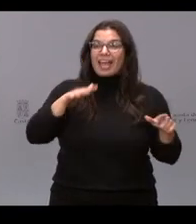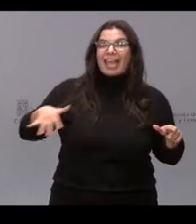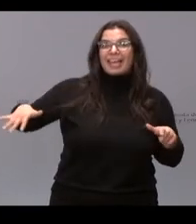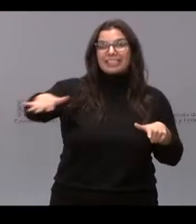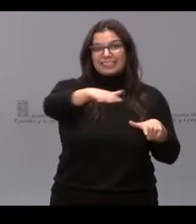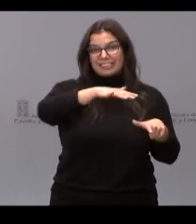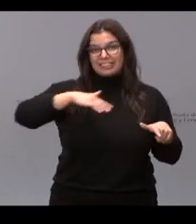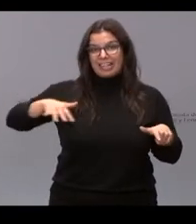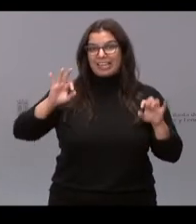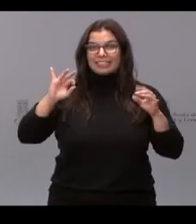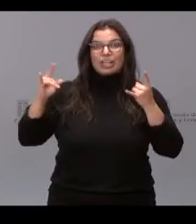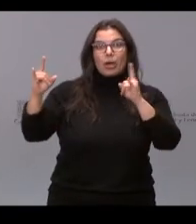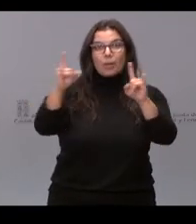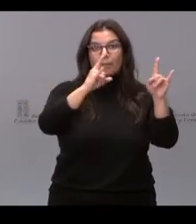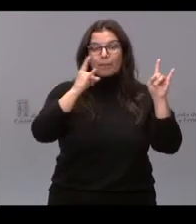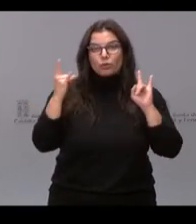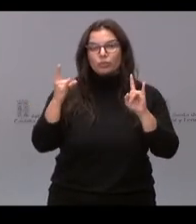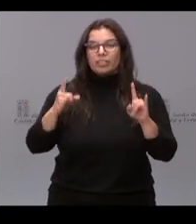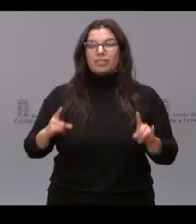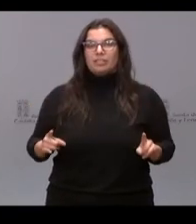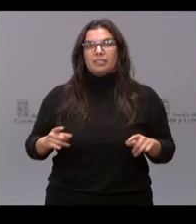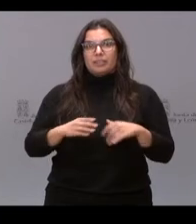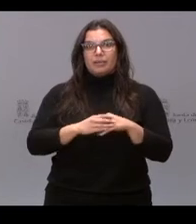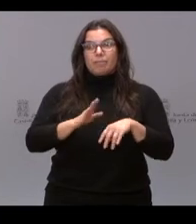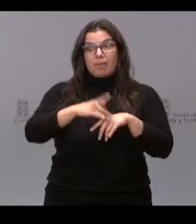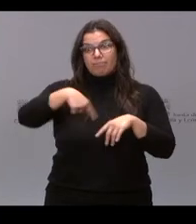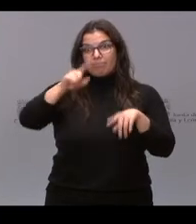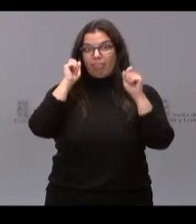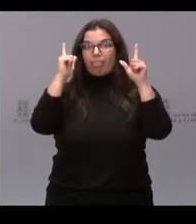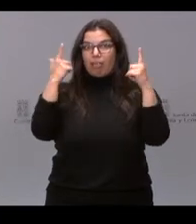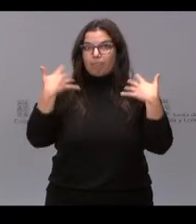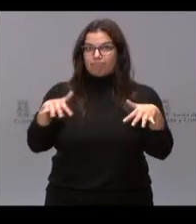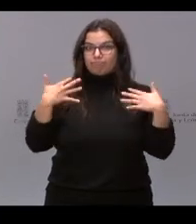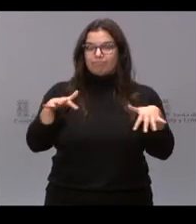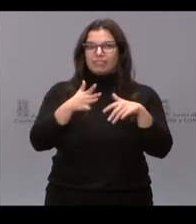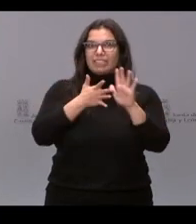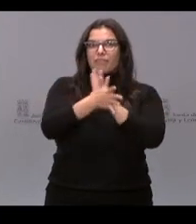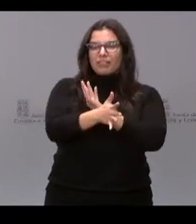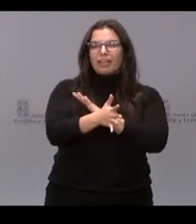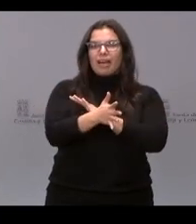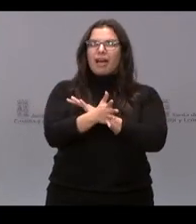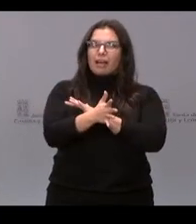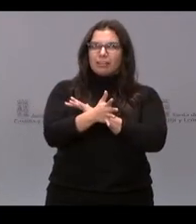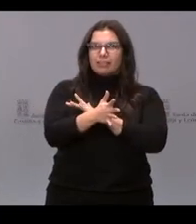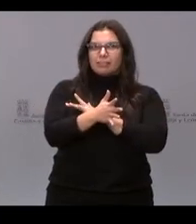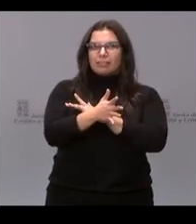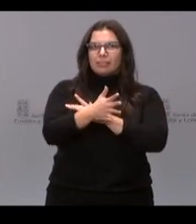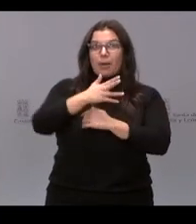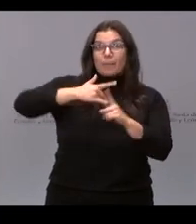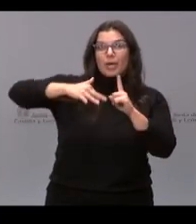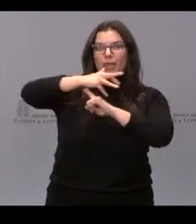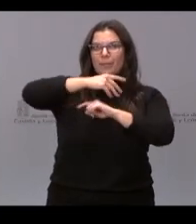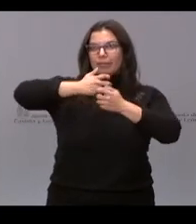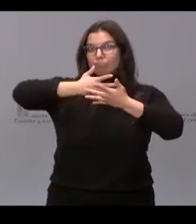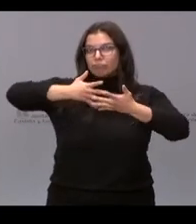bosques, de arbolado, para que os deis cuenta. Estamos hablando de muchísimo medioambiente que tenemos que